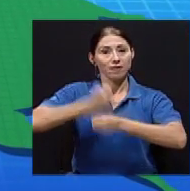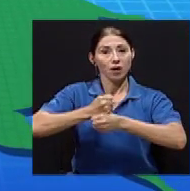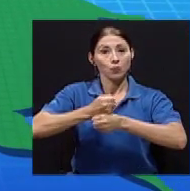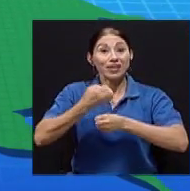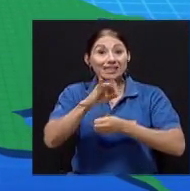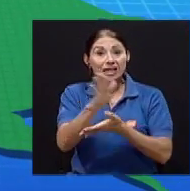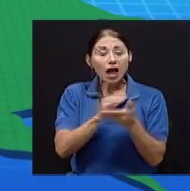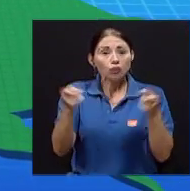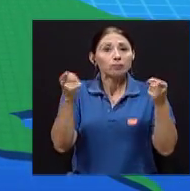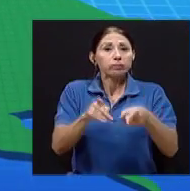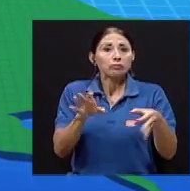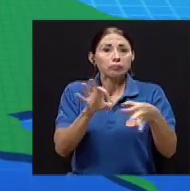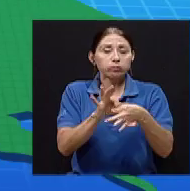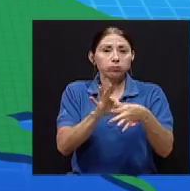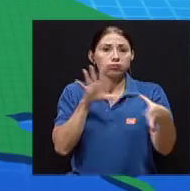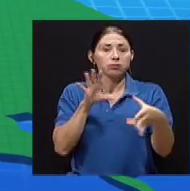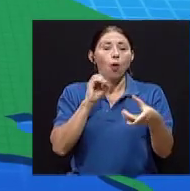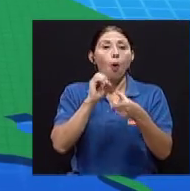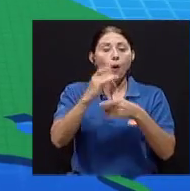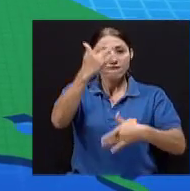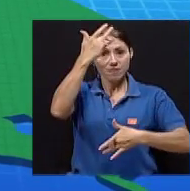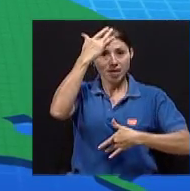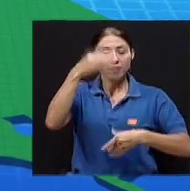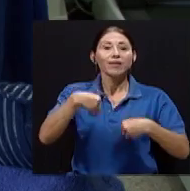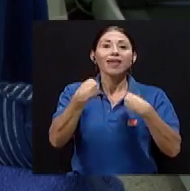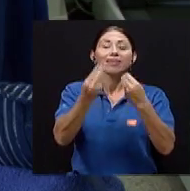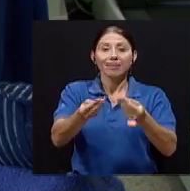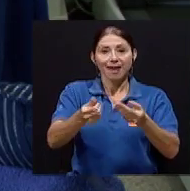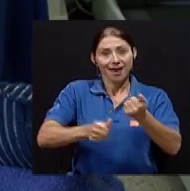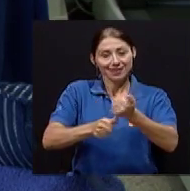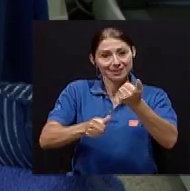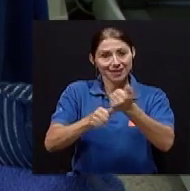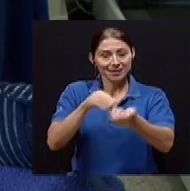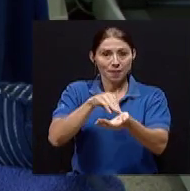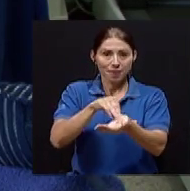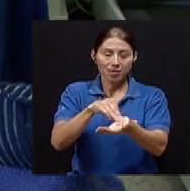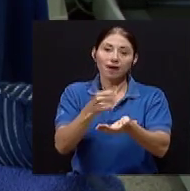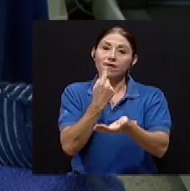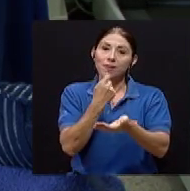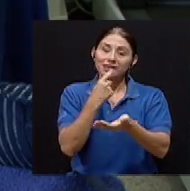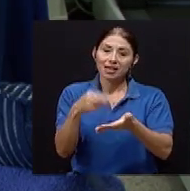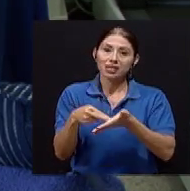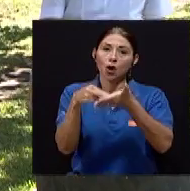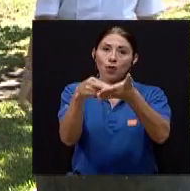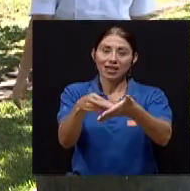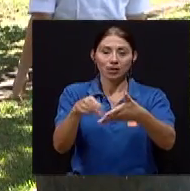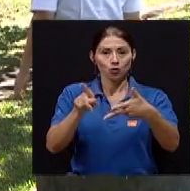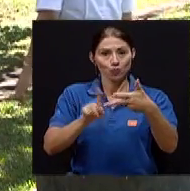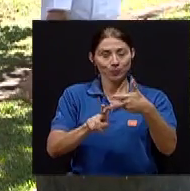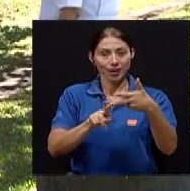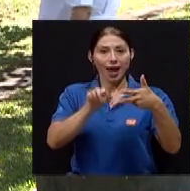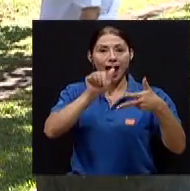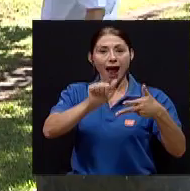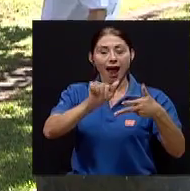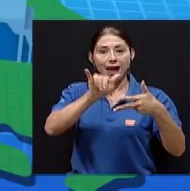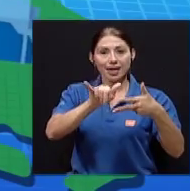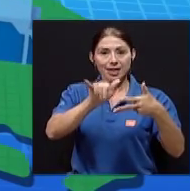y que otorga, en caso de accidentes o enfermedad laboral, asistencia médica, farmacéutica y de rehabilitación.